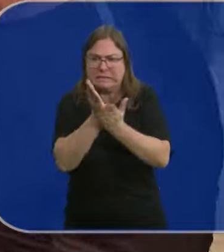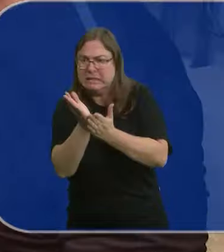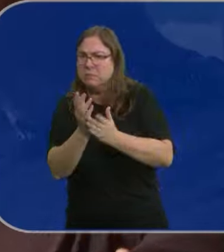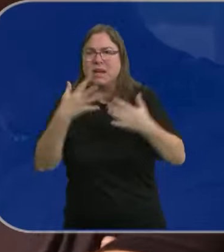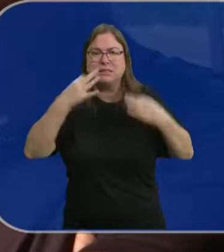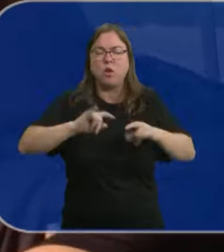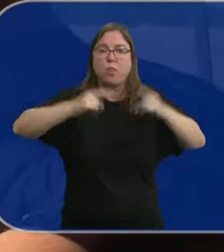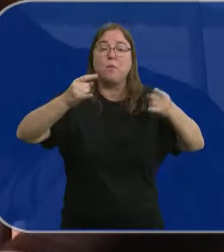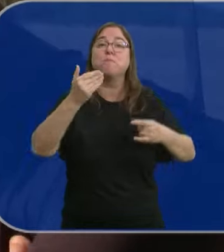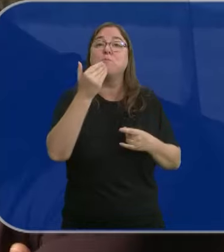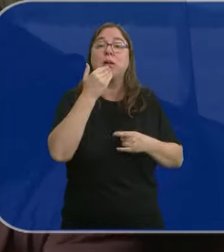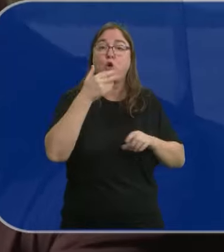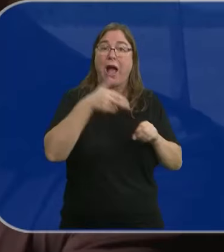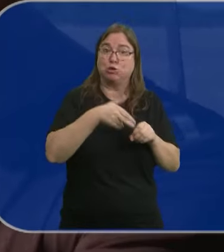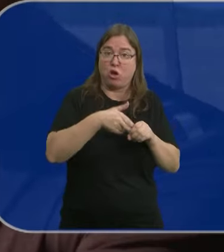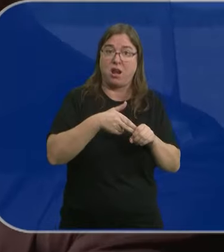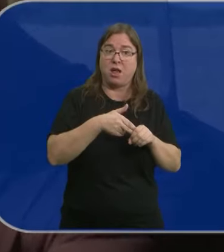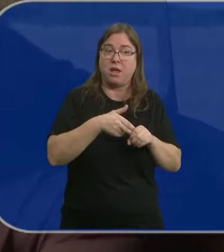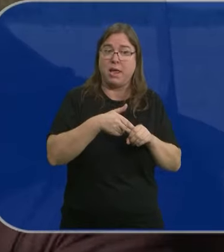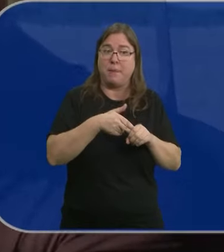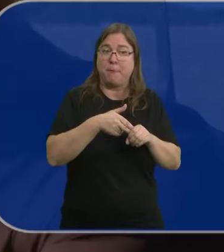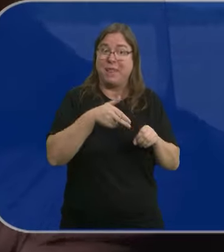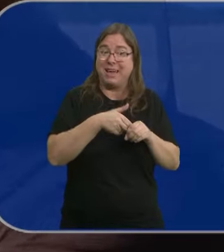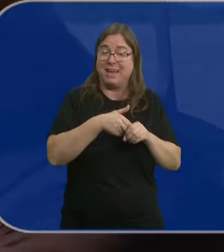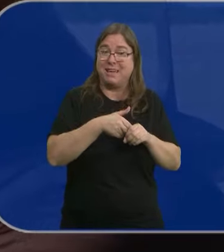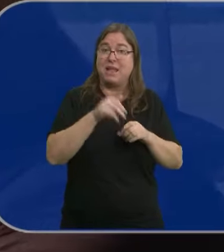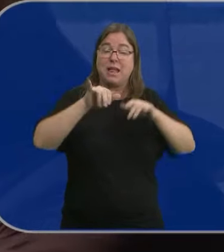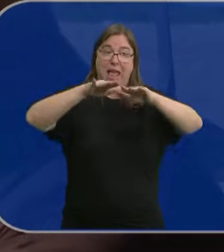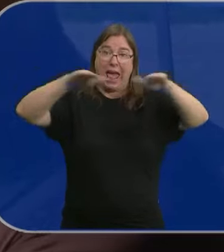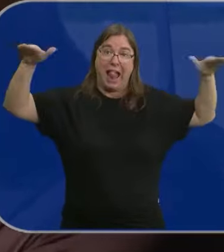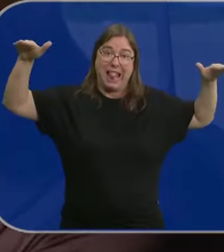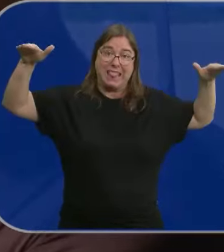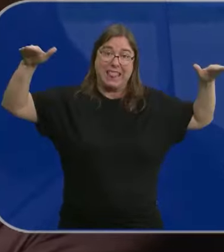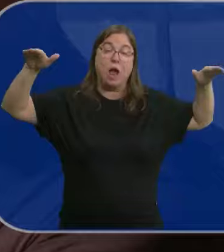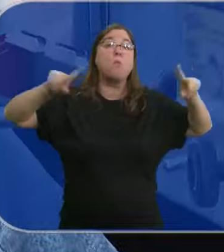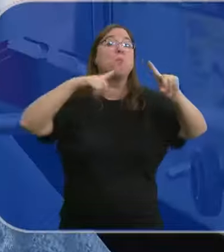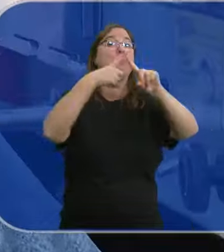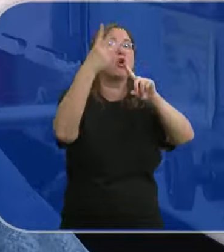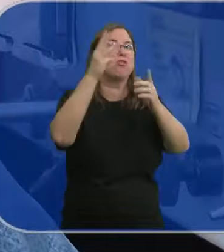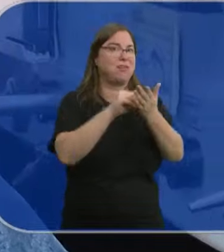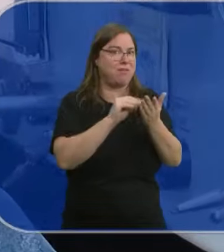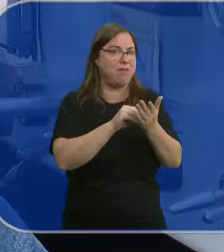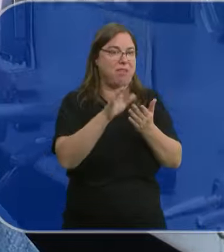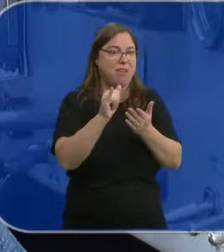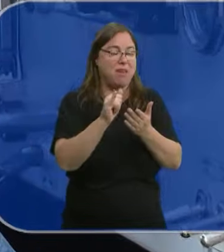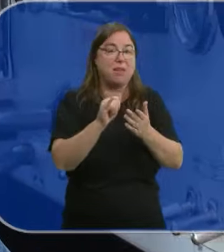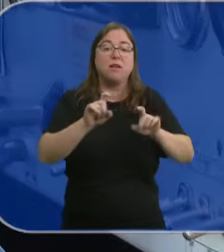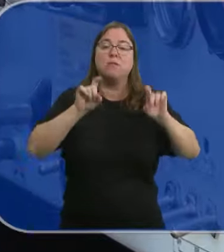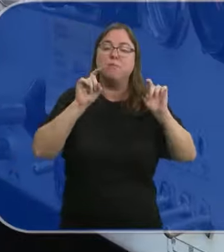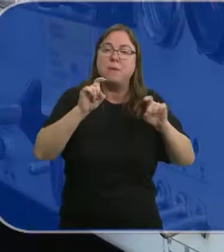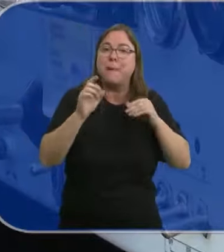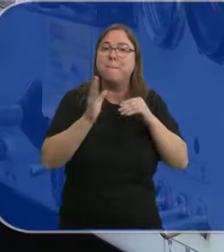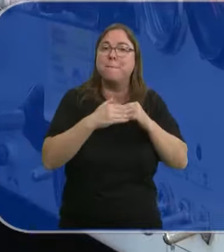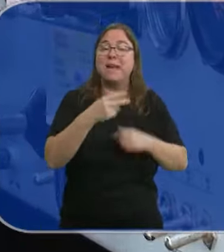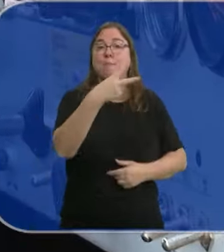seguridad. Por ejemplo, la alimentación de gasolina en los a la alta está por triplicado. Los instructores necesitan como